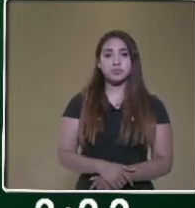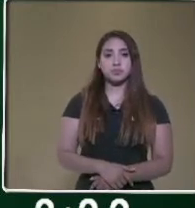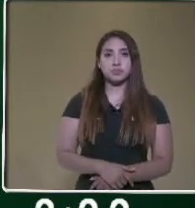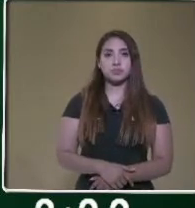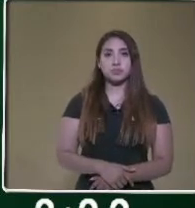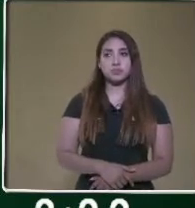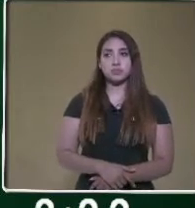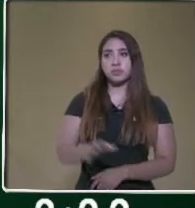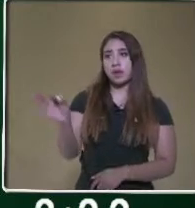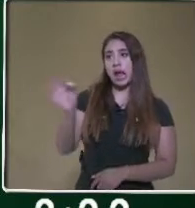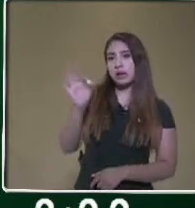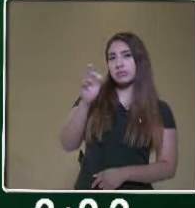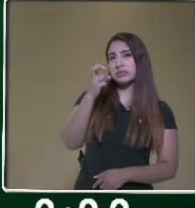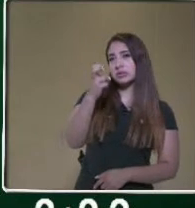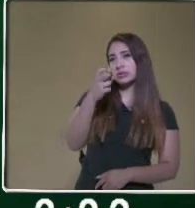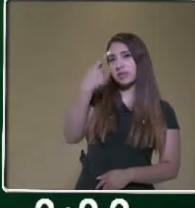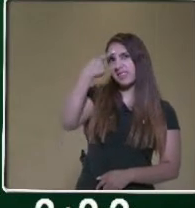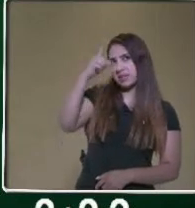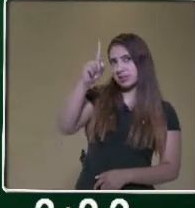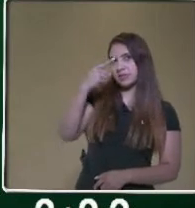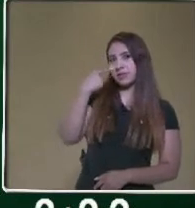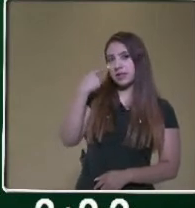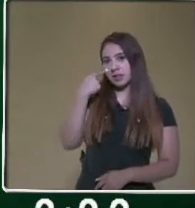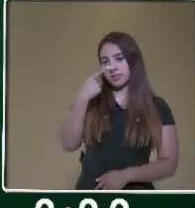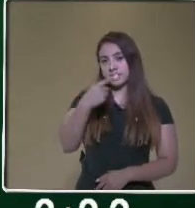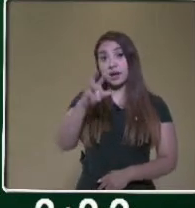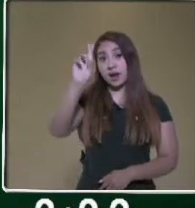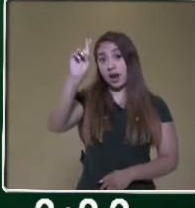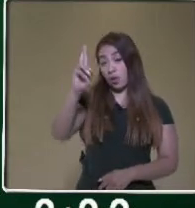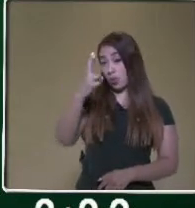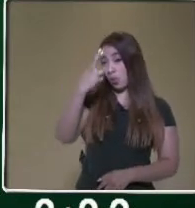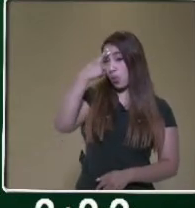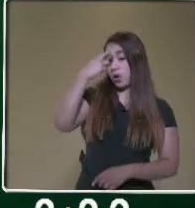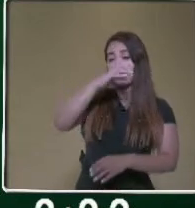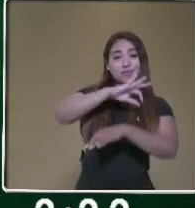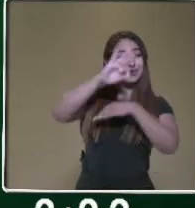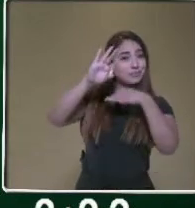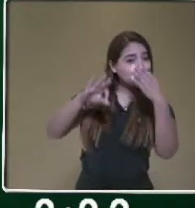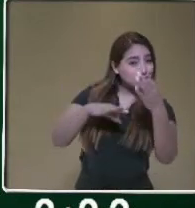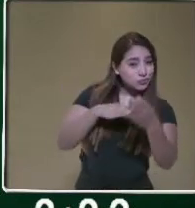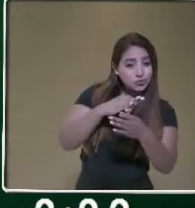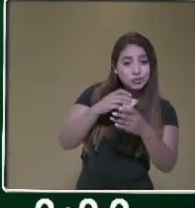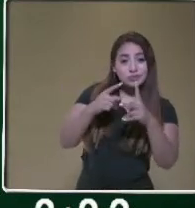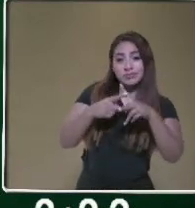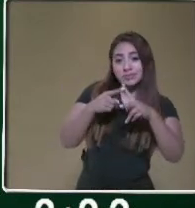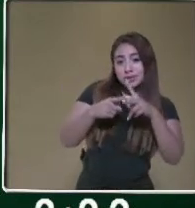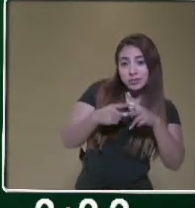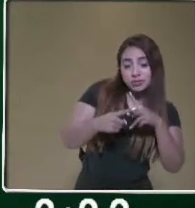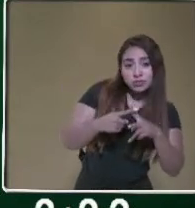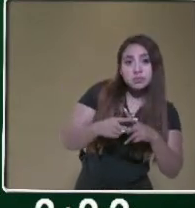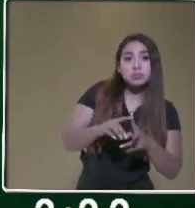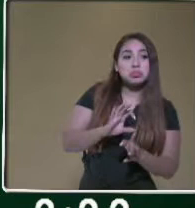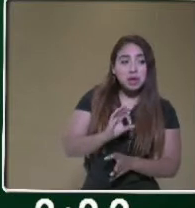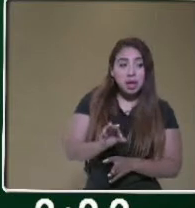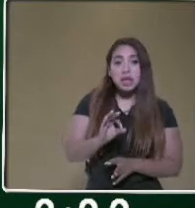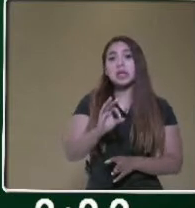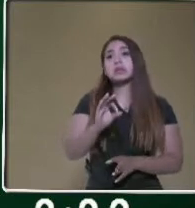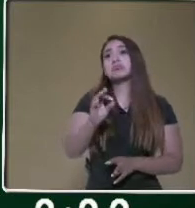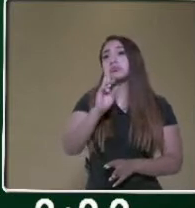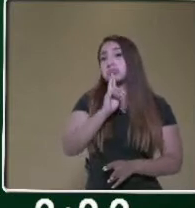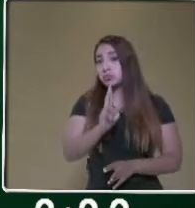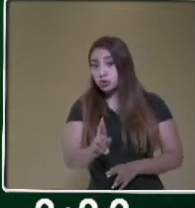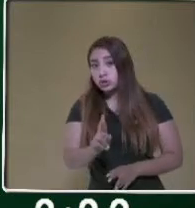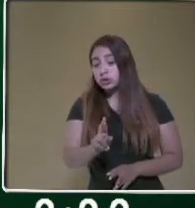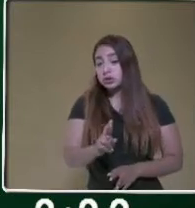vez te parezca un poco más sencillo. Recuerda que todas las operaciones matemáticas se pueden resolver, o bueno, todos los